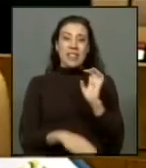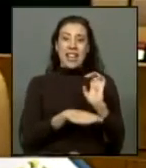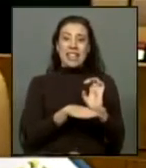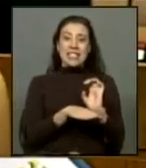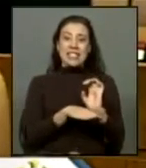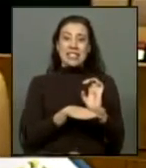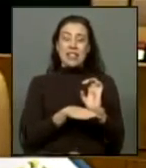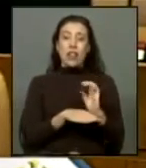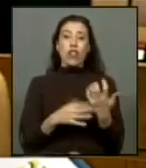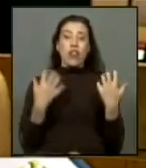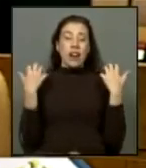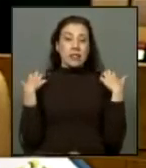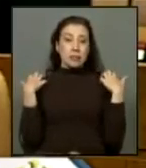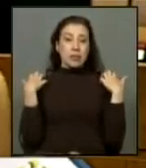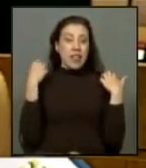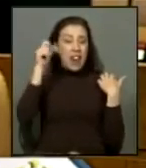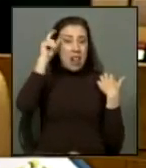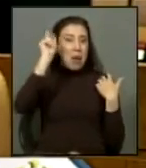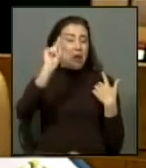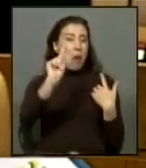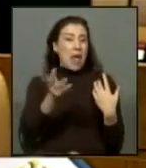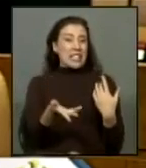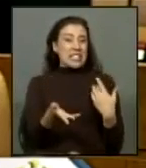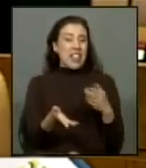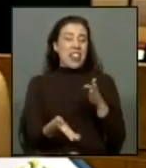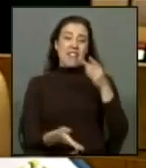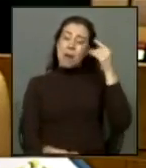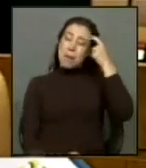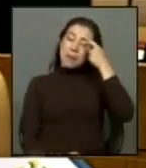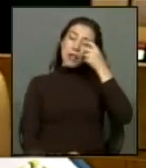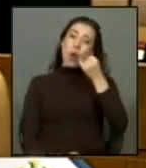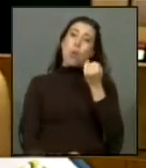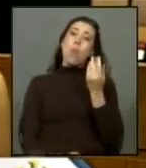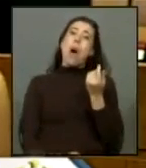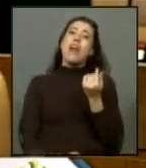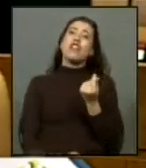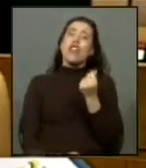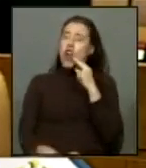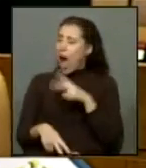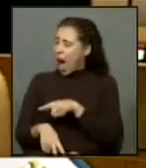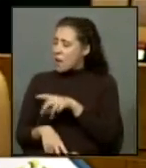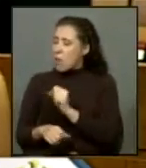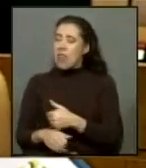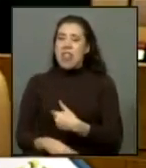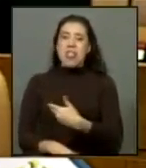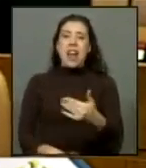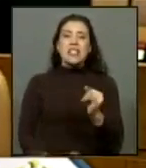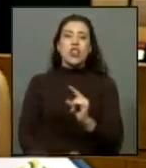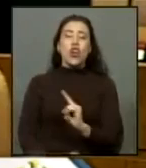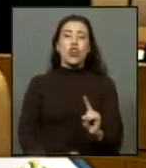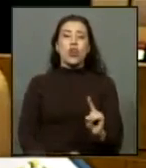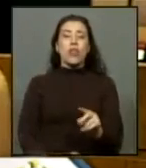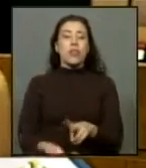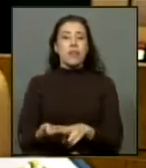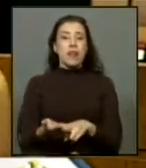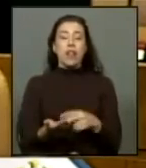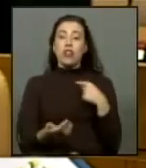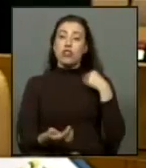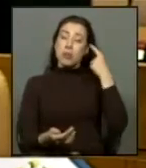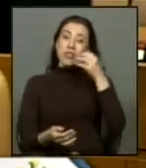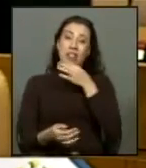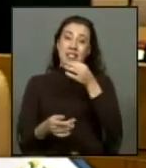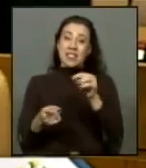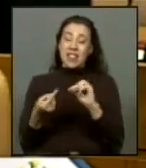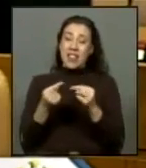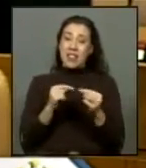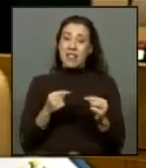alemán no es responsable de eso? que el estado alemán debe pensar cuánto es el dinero que tiene y cuánto es que no puede entregarle o no realmente creo que plantear el debate